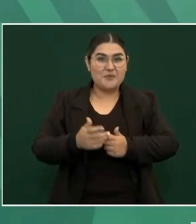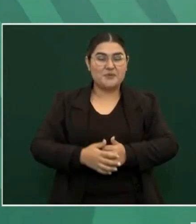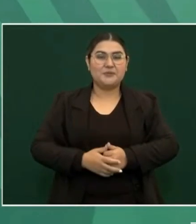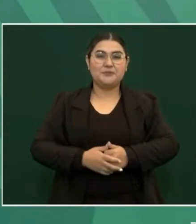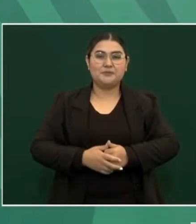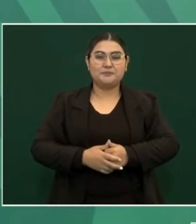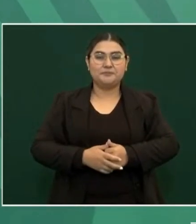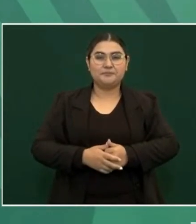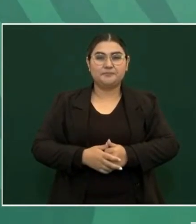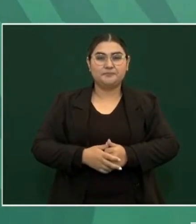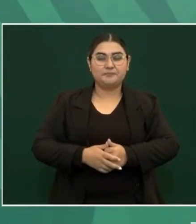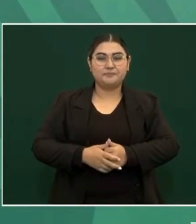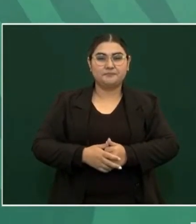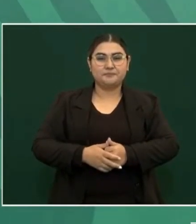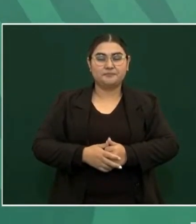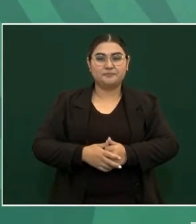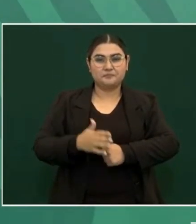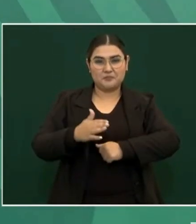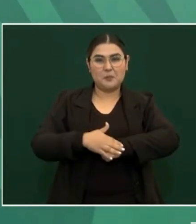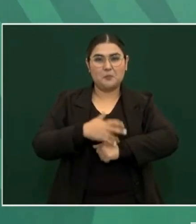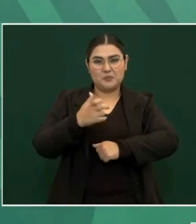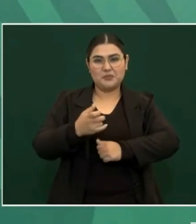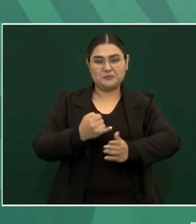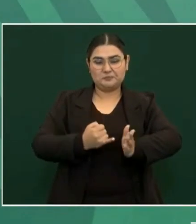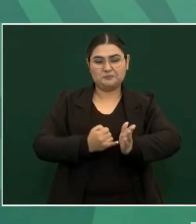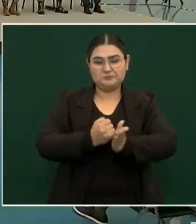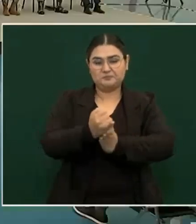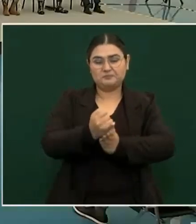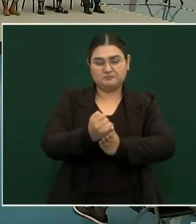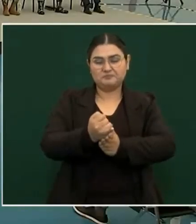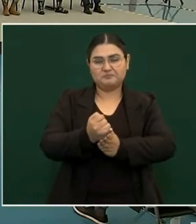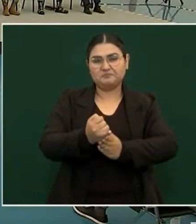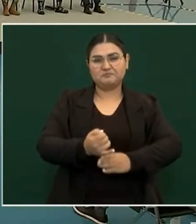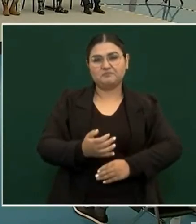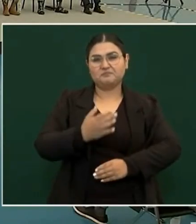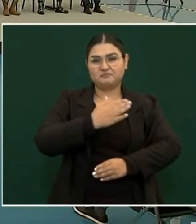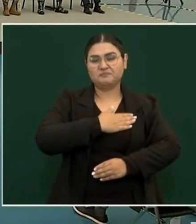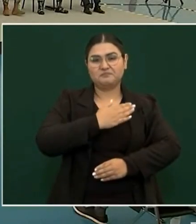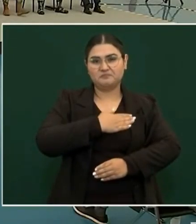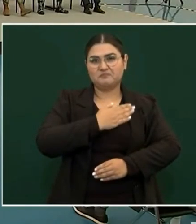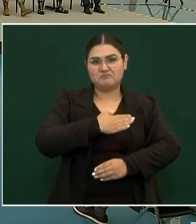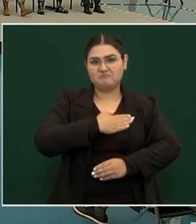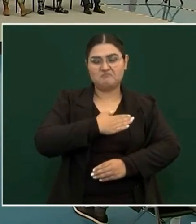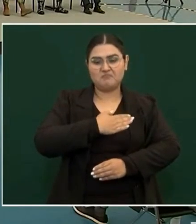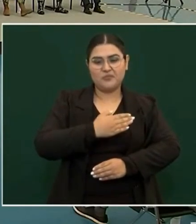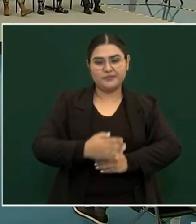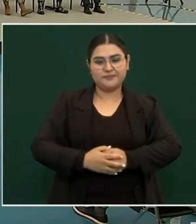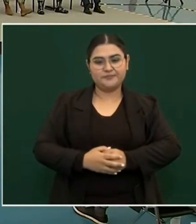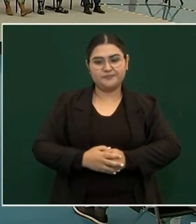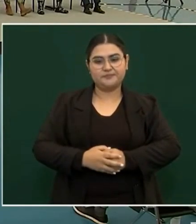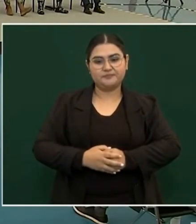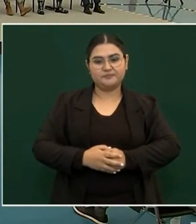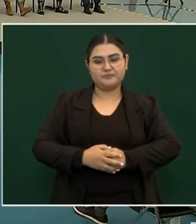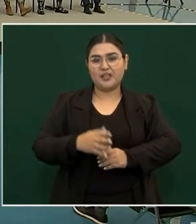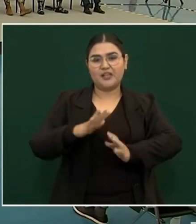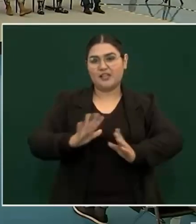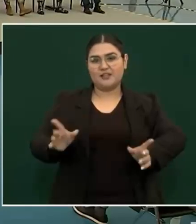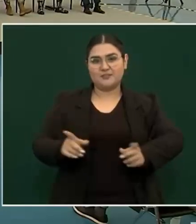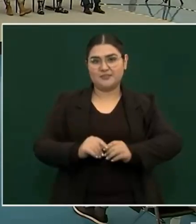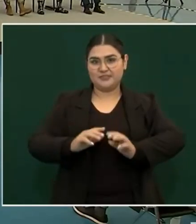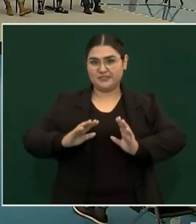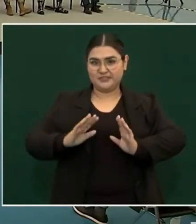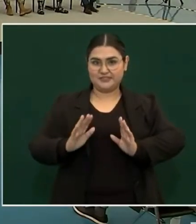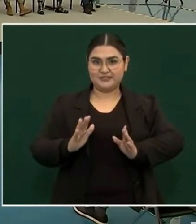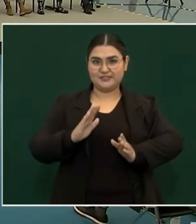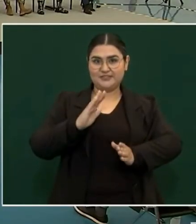entonces fue muy buena decisión la que se tomó y ahora sí ya nos vamos a ir a